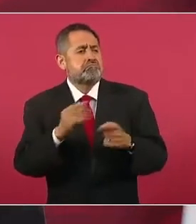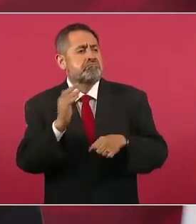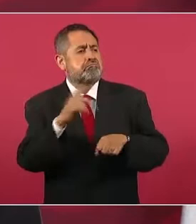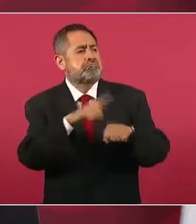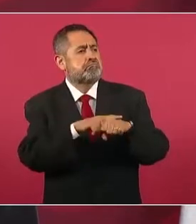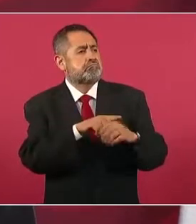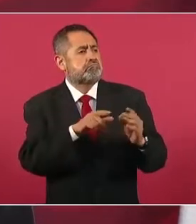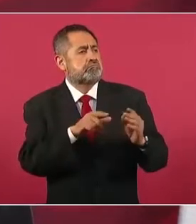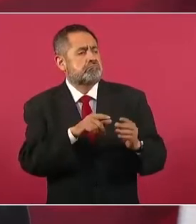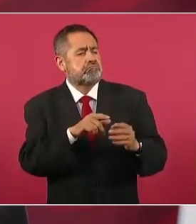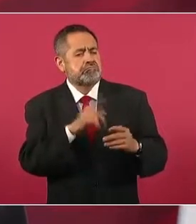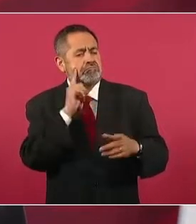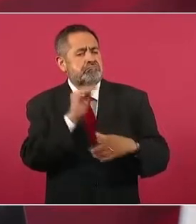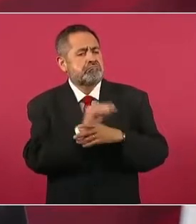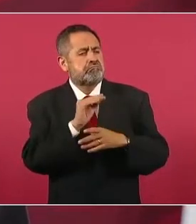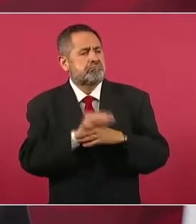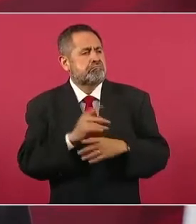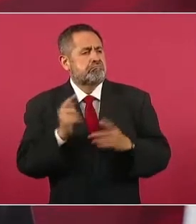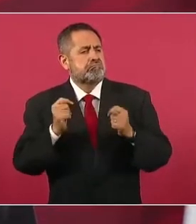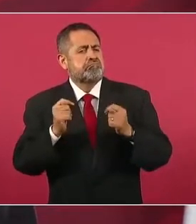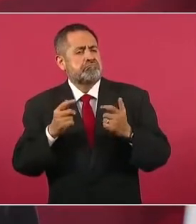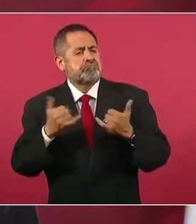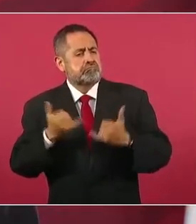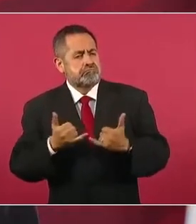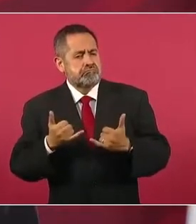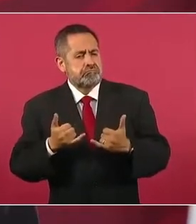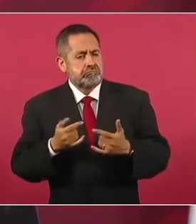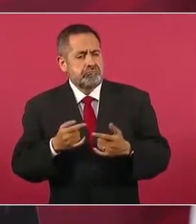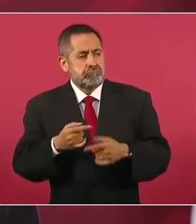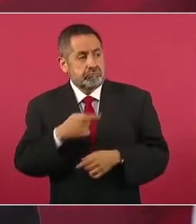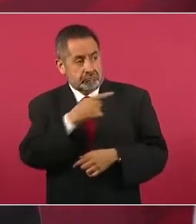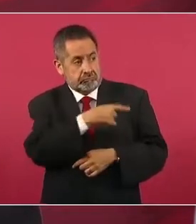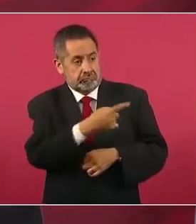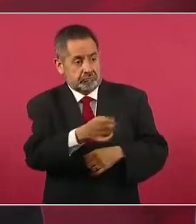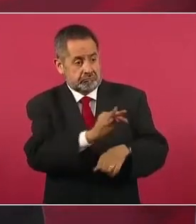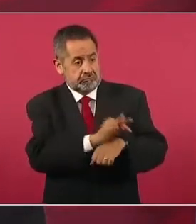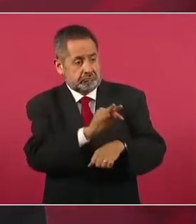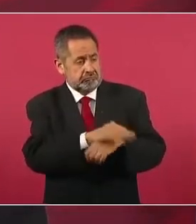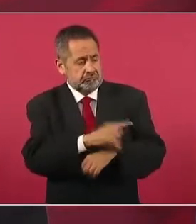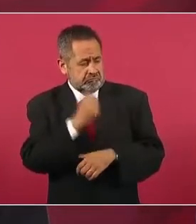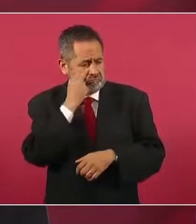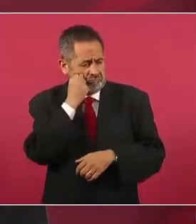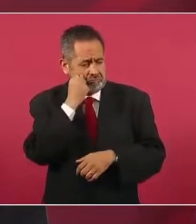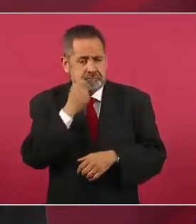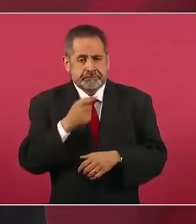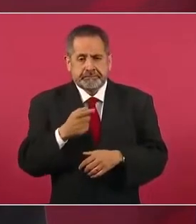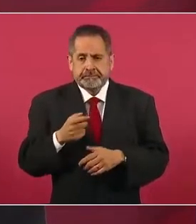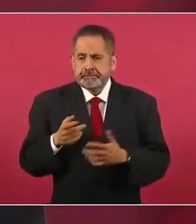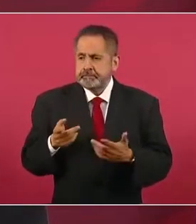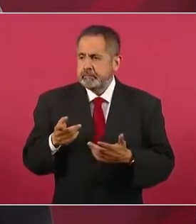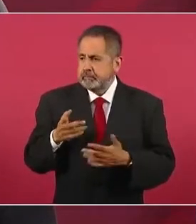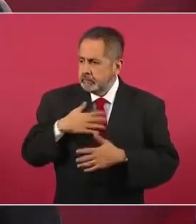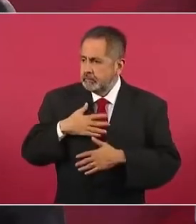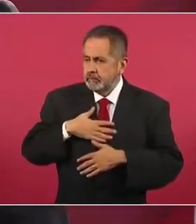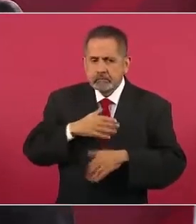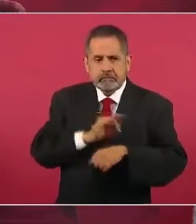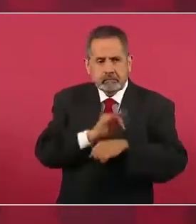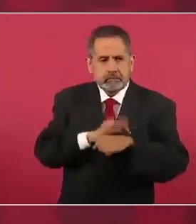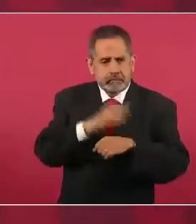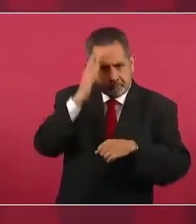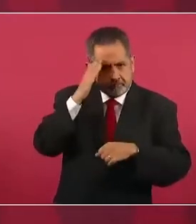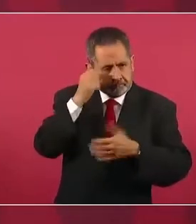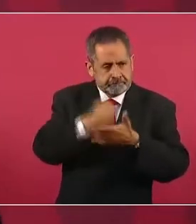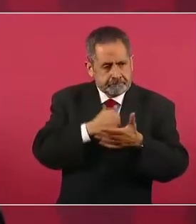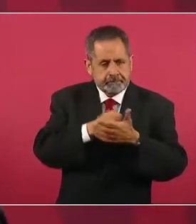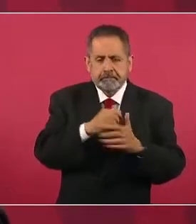nosotros defendemos a dirigentes sociales como